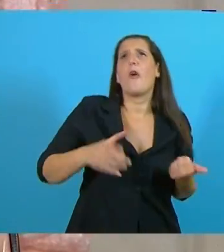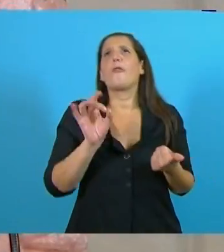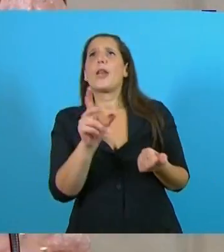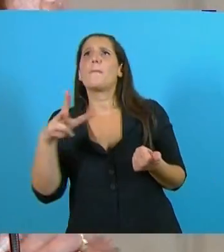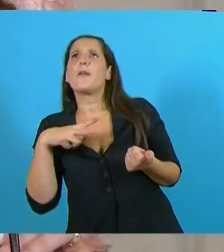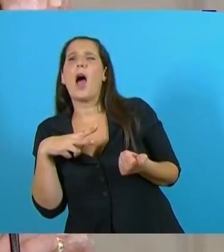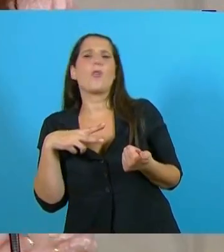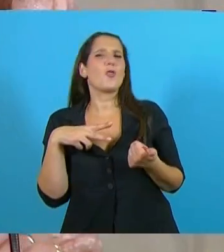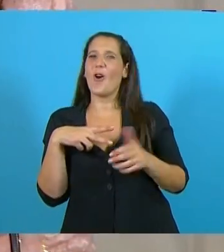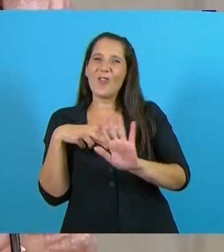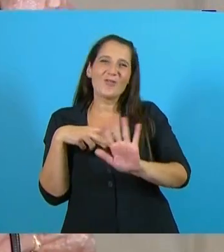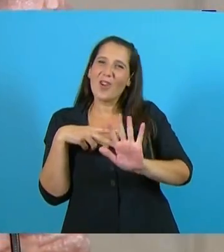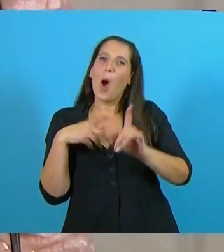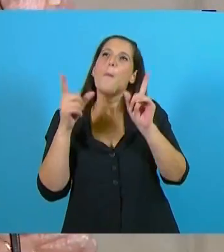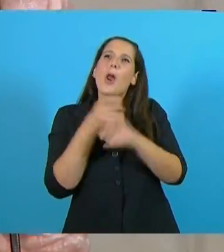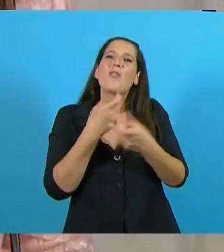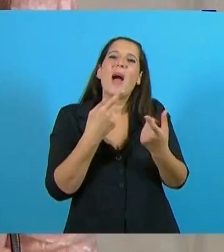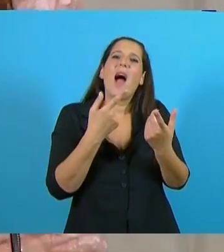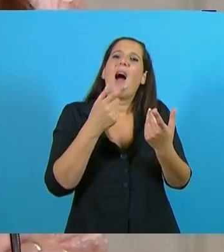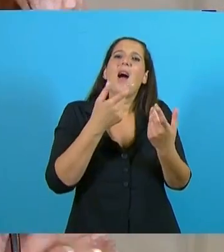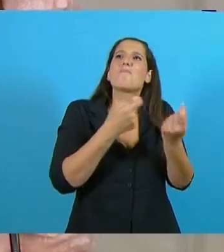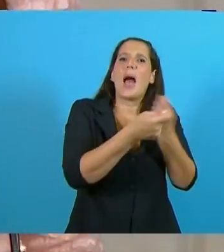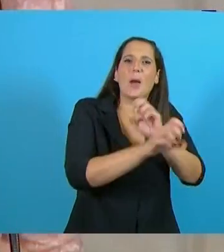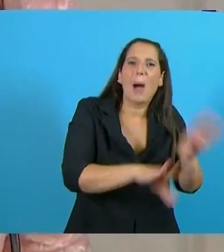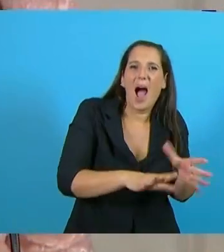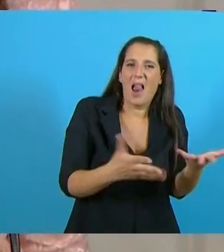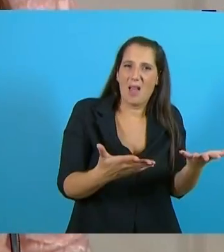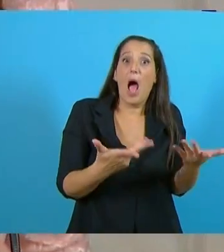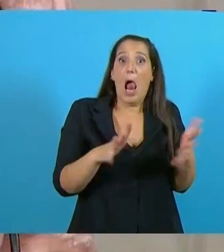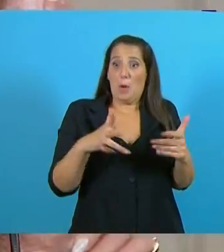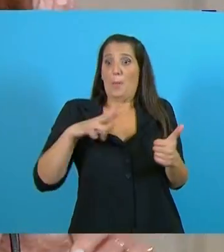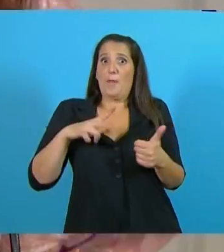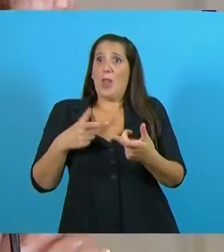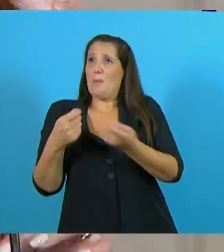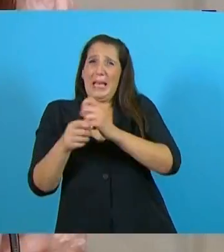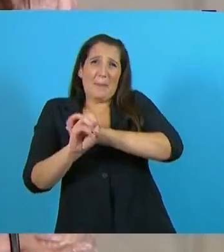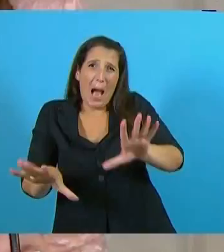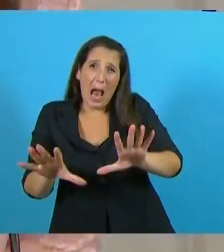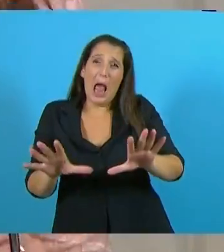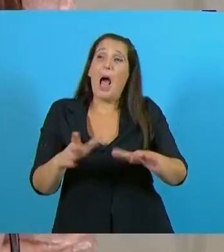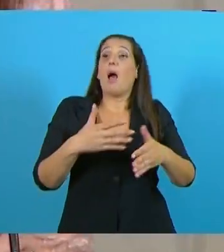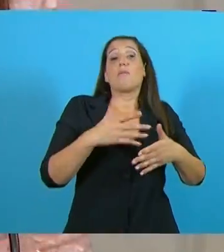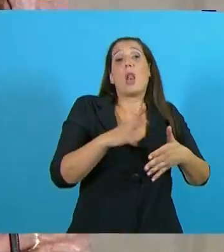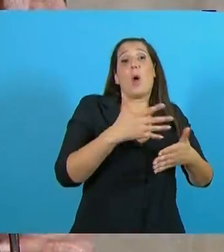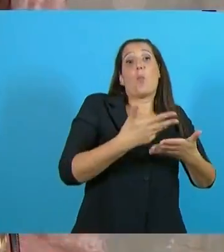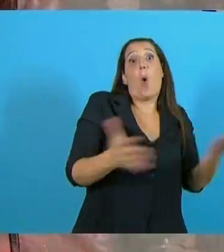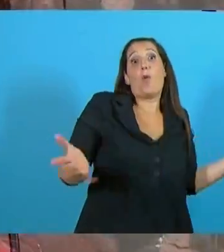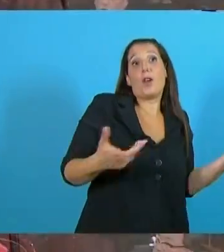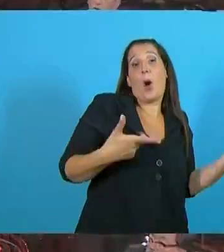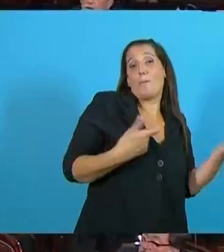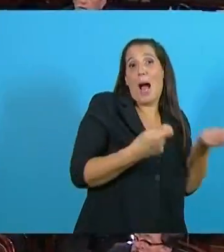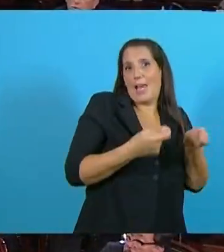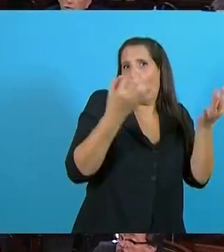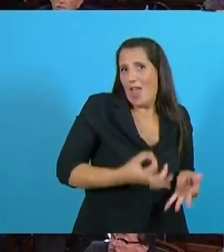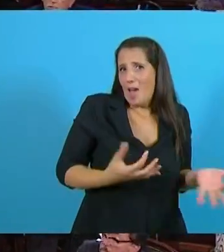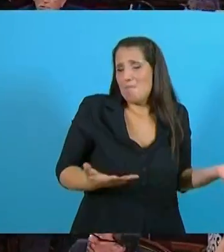administración, y no hay distinción, puede ser privado y ser un queso administrando y poder ser público y ser brillante administrando.